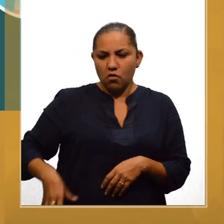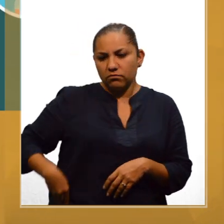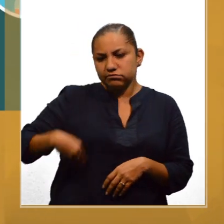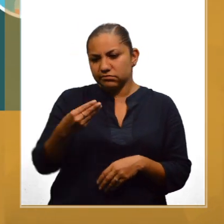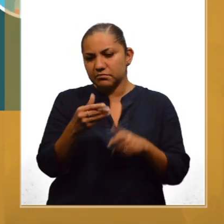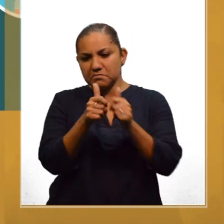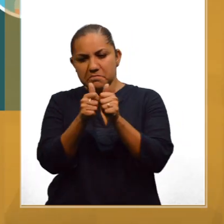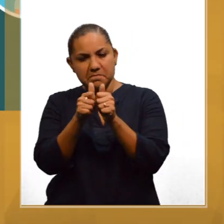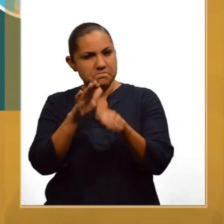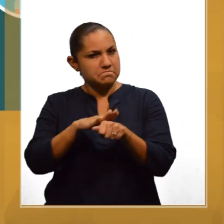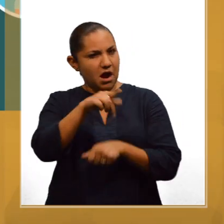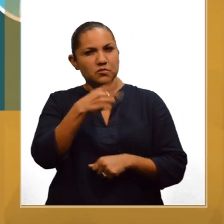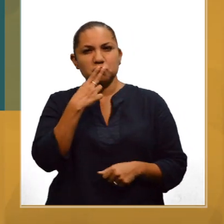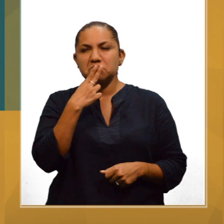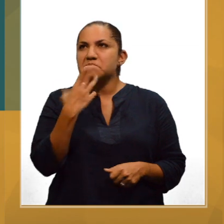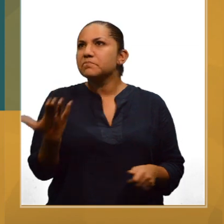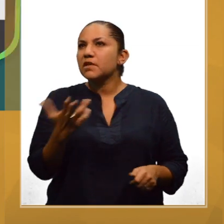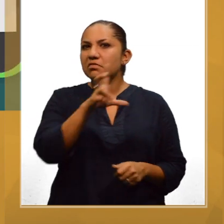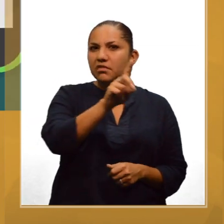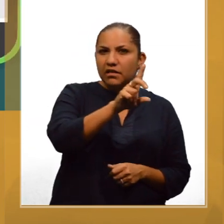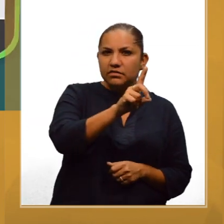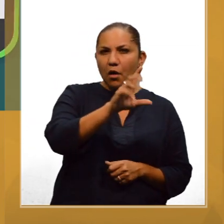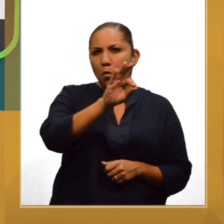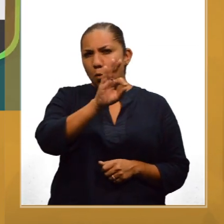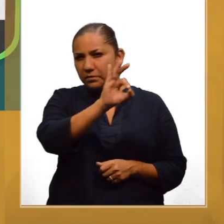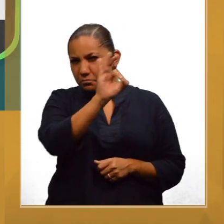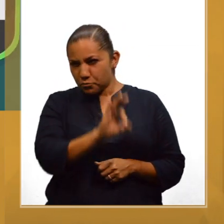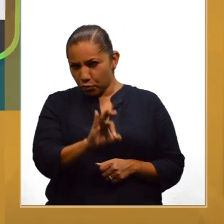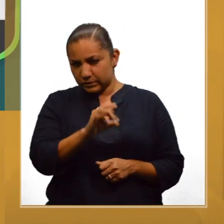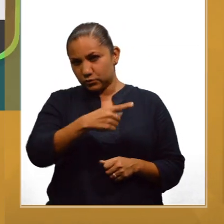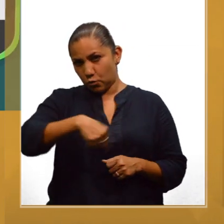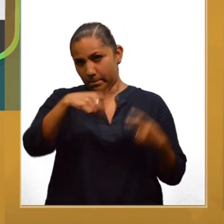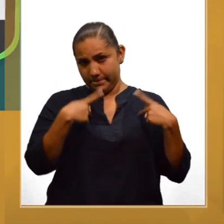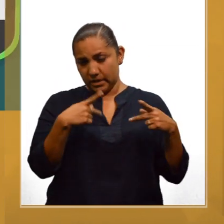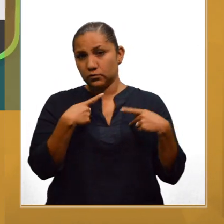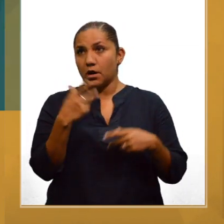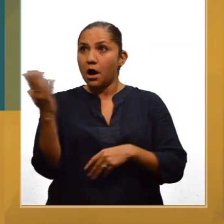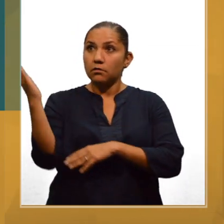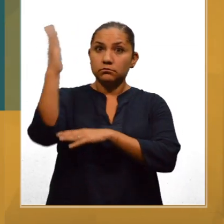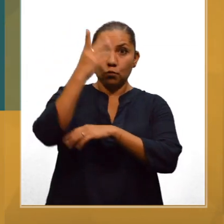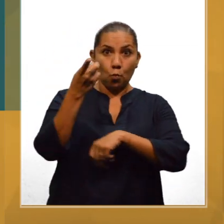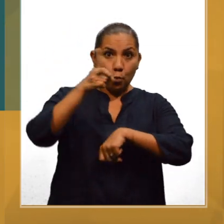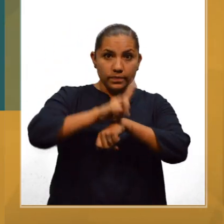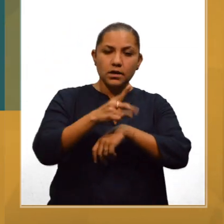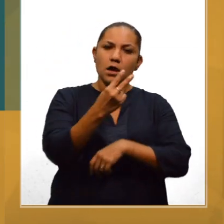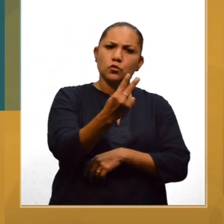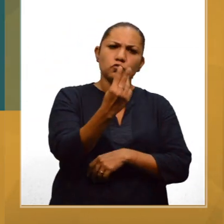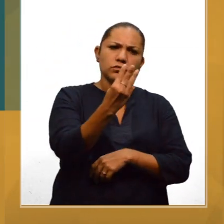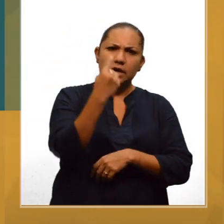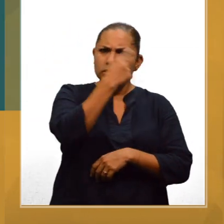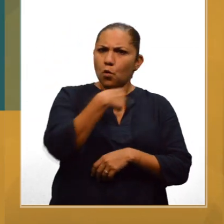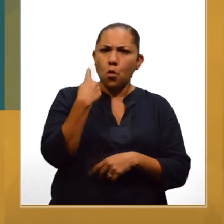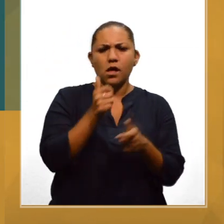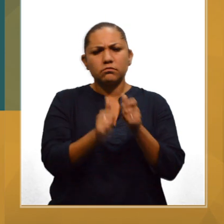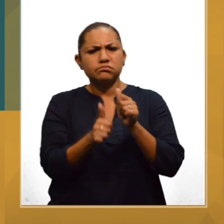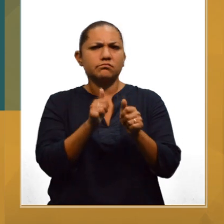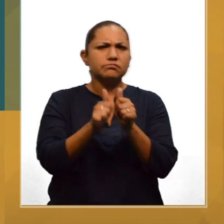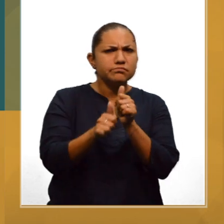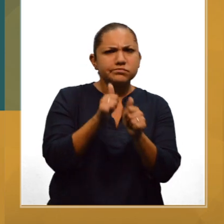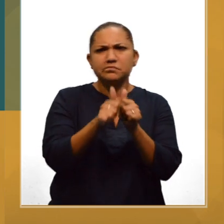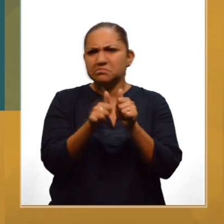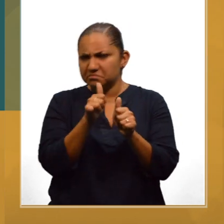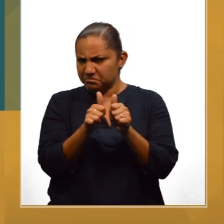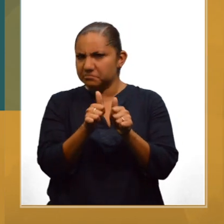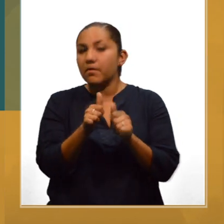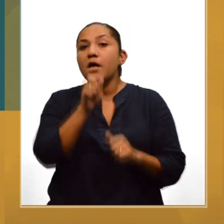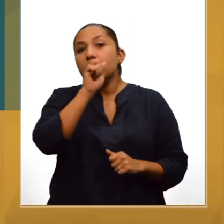le dedica entre 2 a 3 horas al día. Pero encontramos también un dato muy interesante que hay un 17